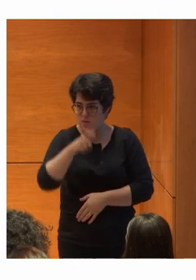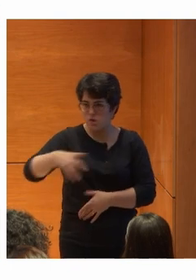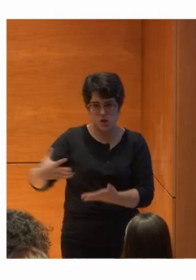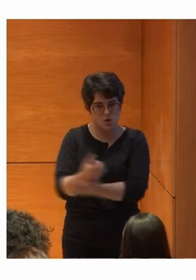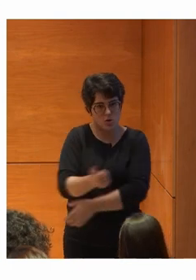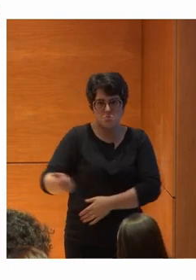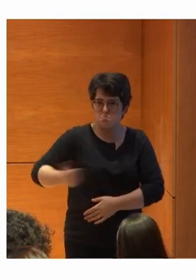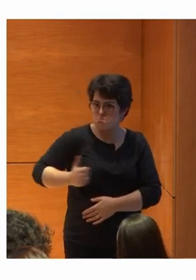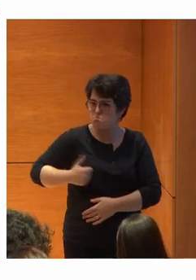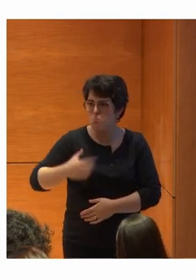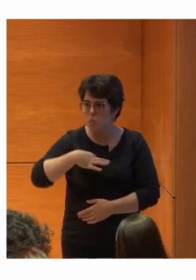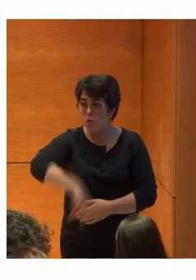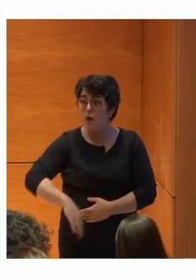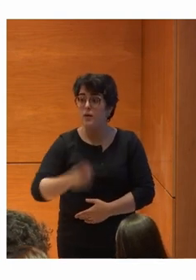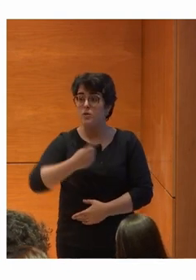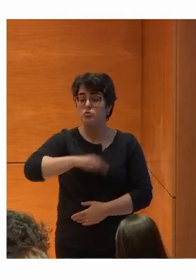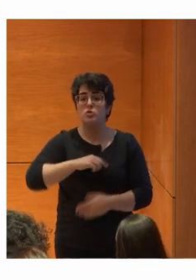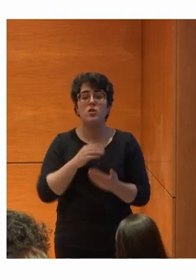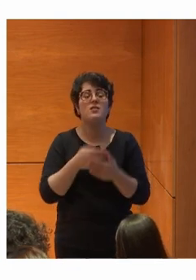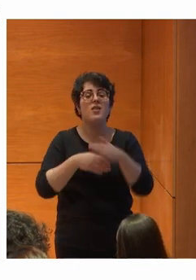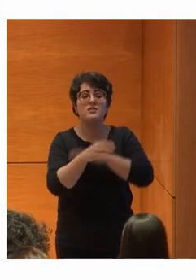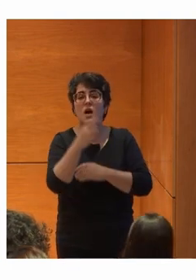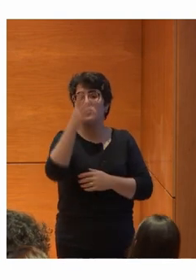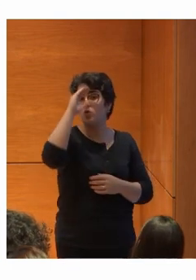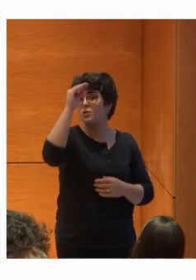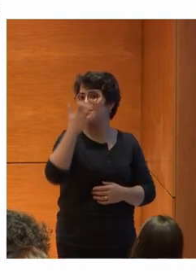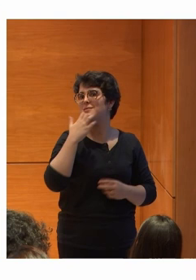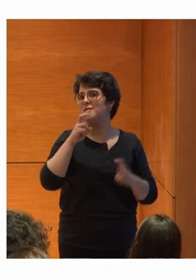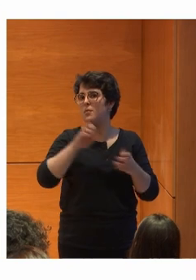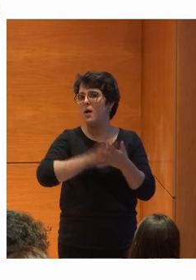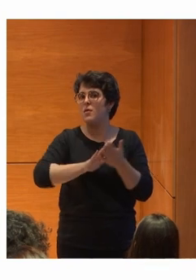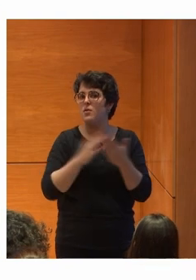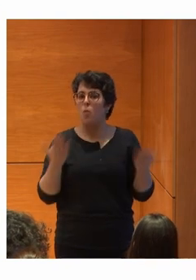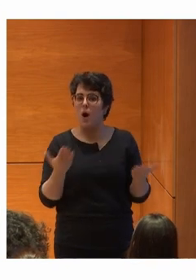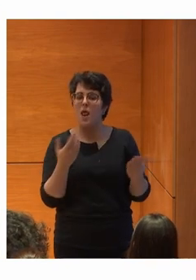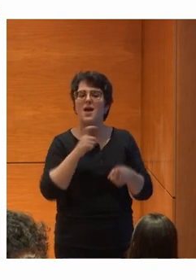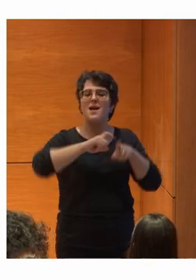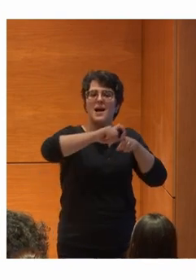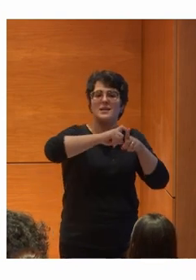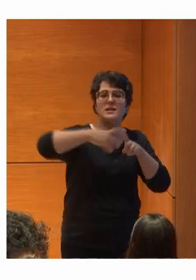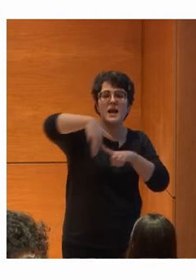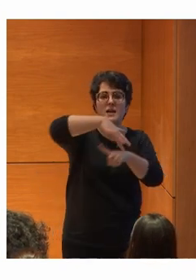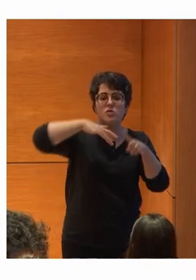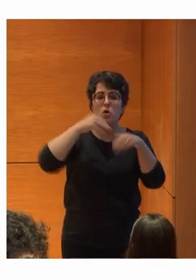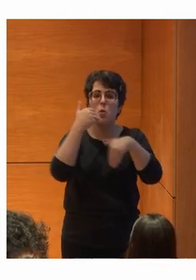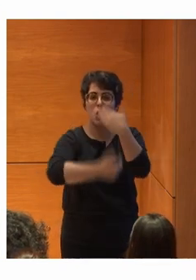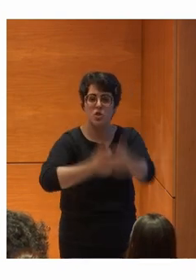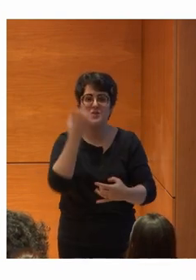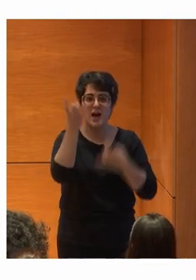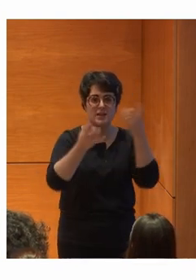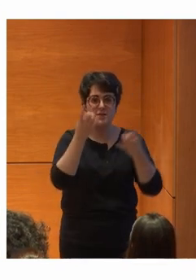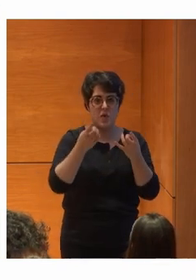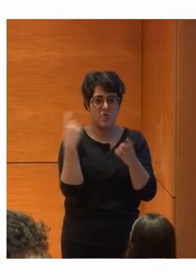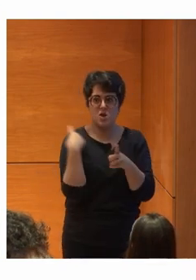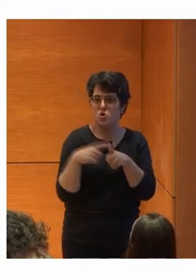todos Hablamos de accesibilidad cognitiva Cuando nos referimos Esta es la definición A características De entornos Procesos Actividades